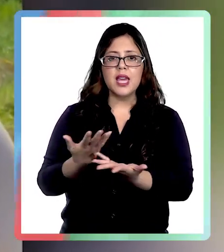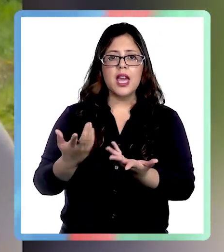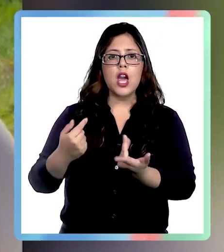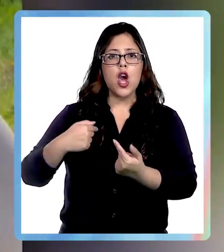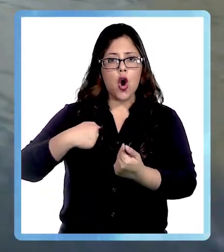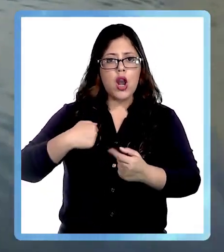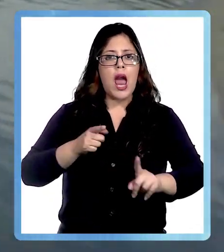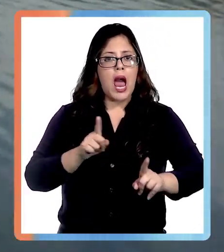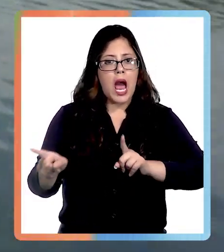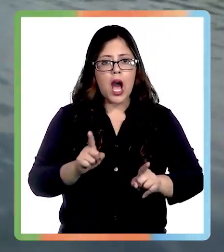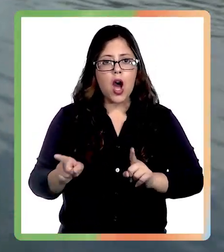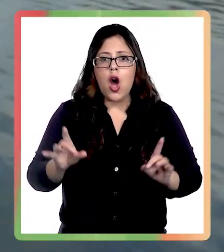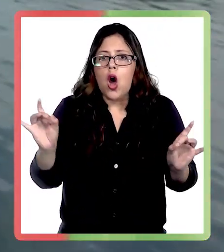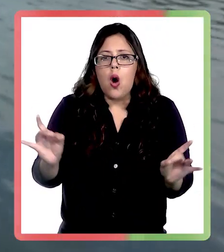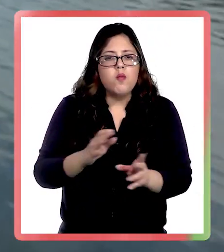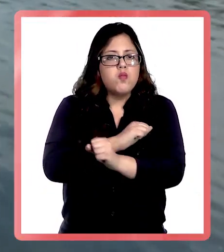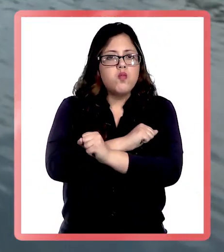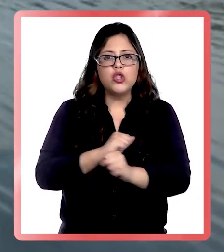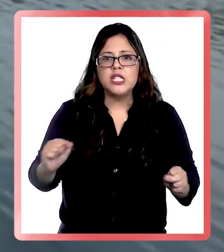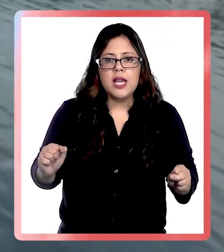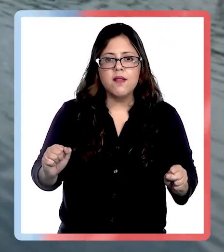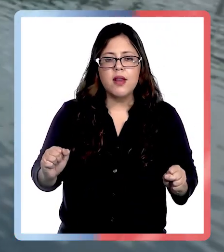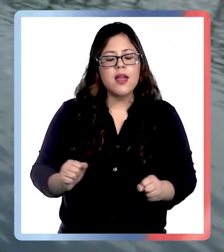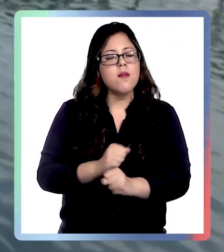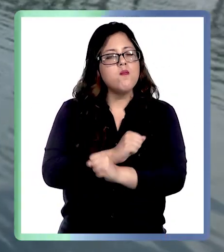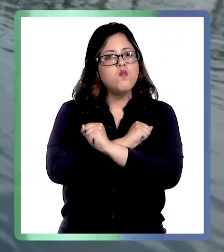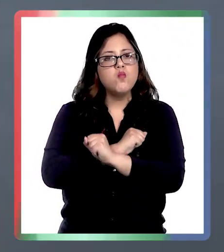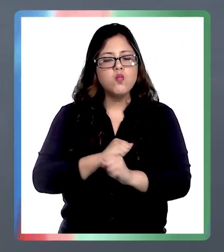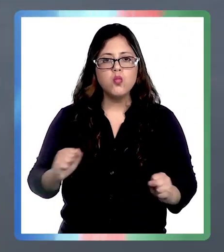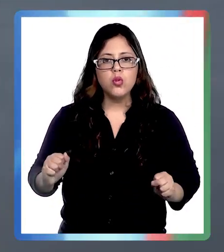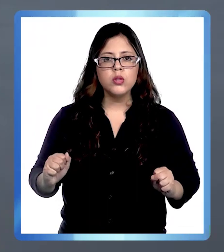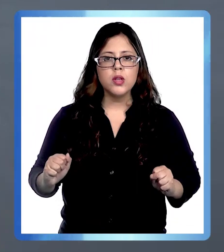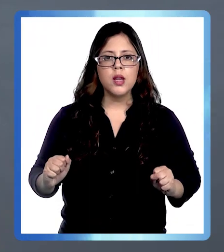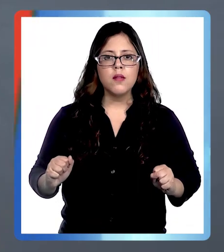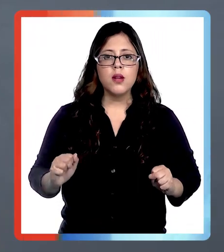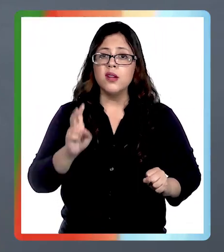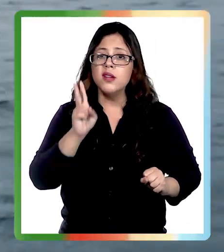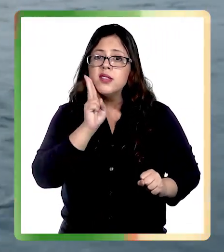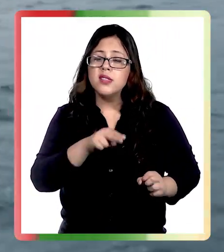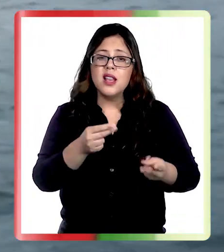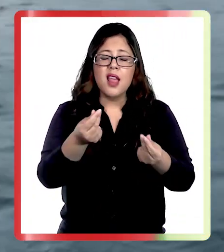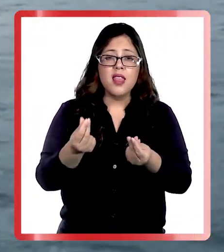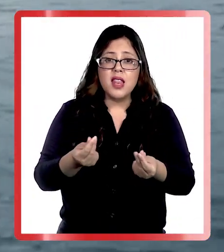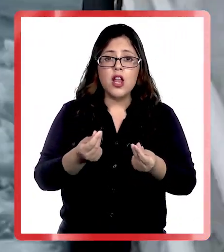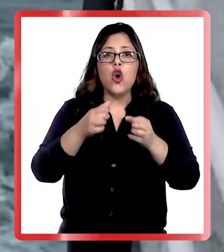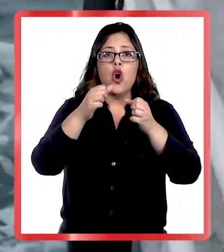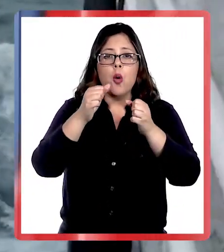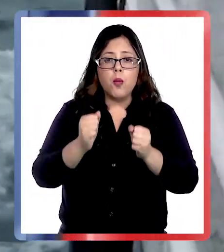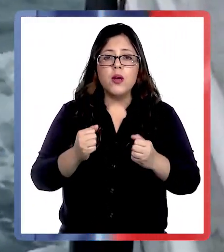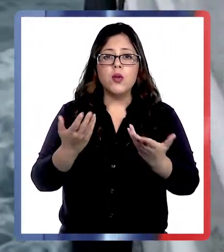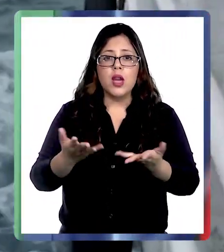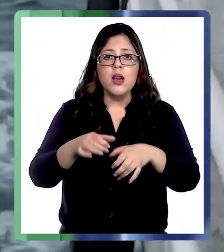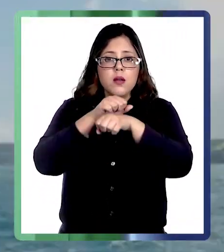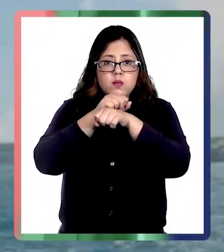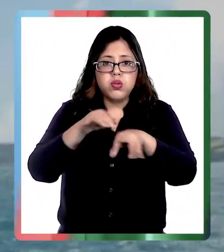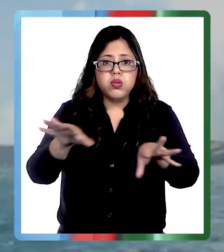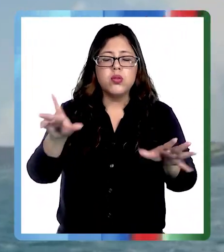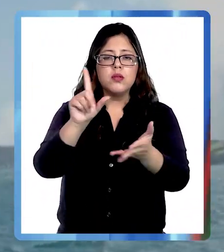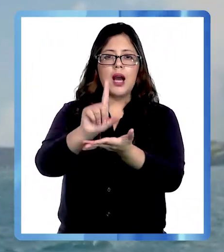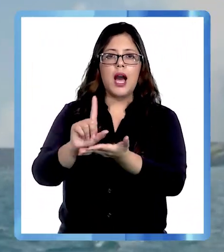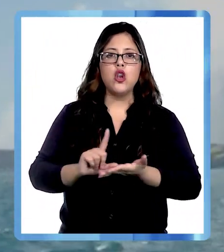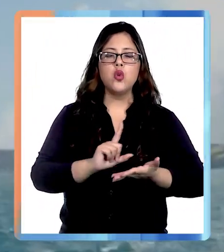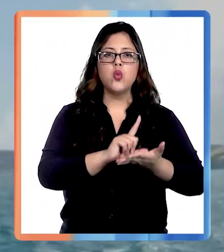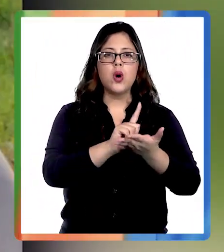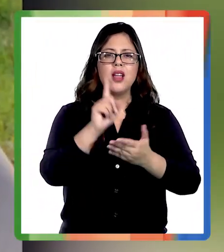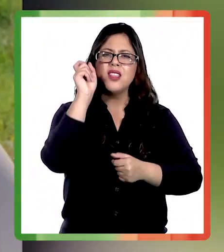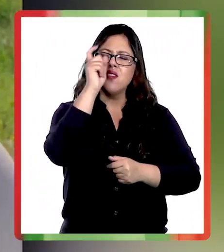autogestión, sería imposible, imposible que sin financiamiento podamos llegar a estos lugares